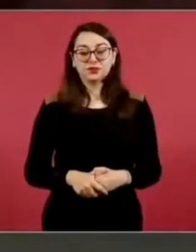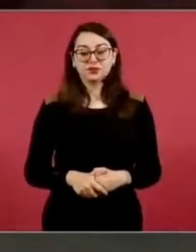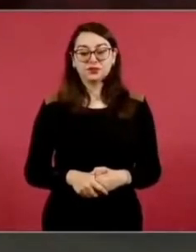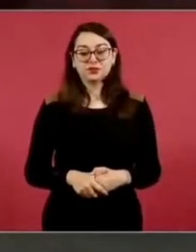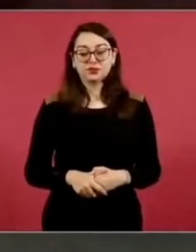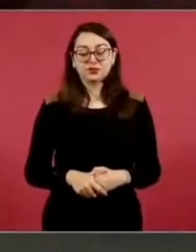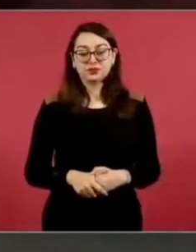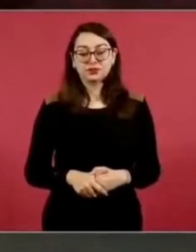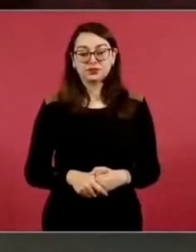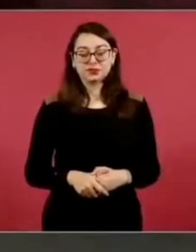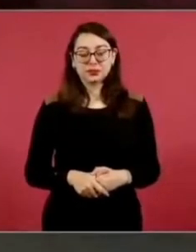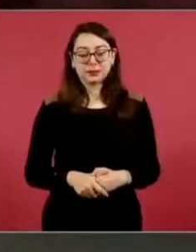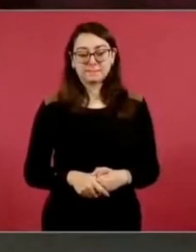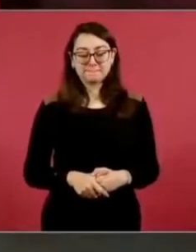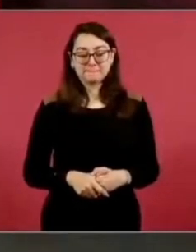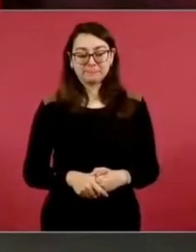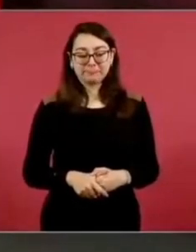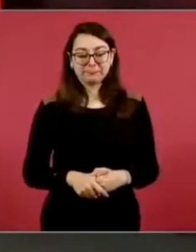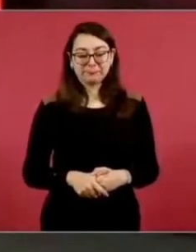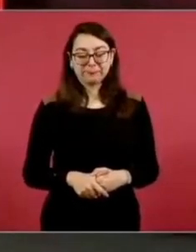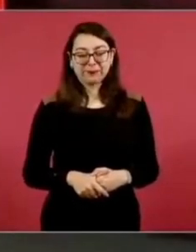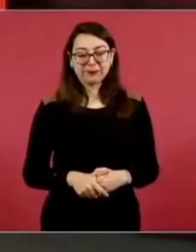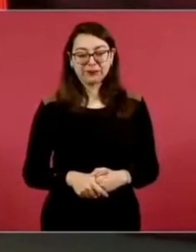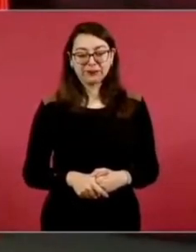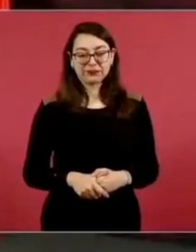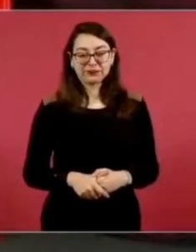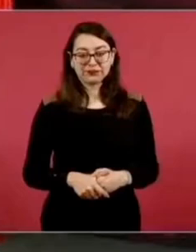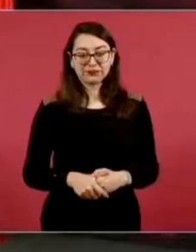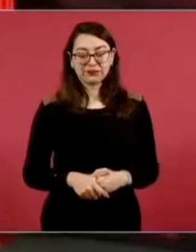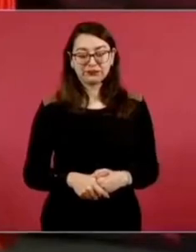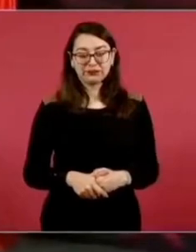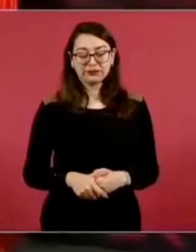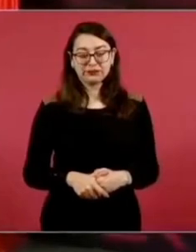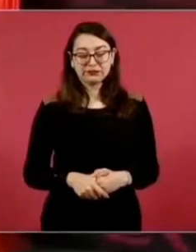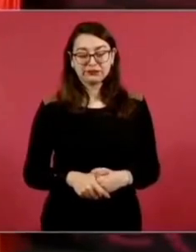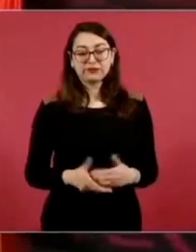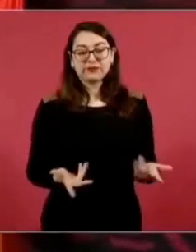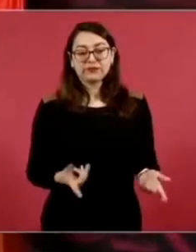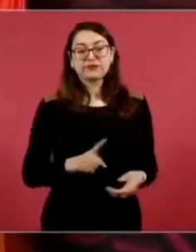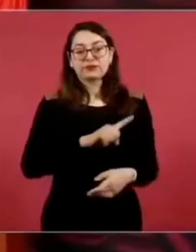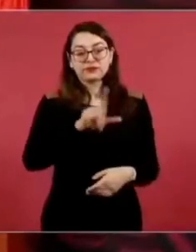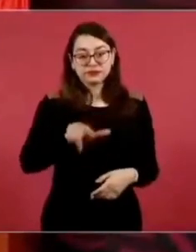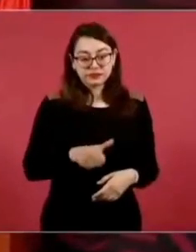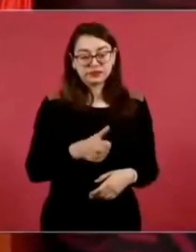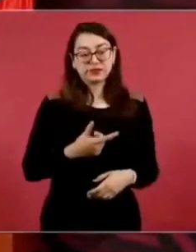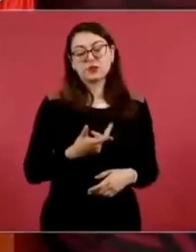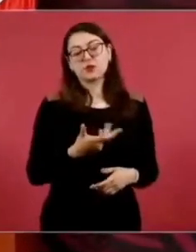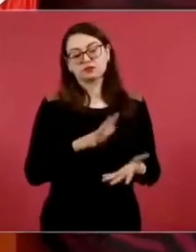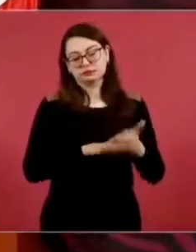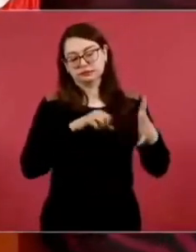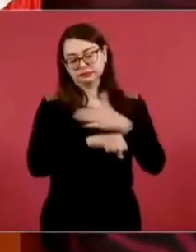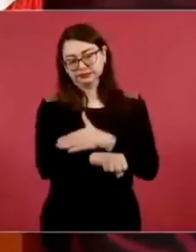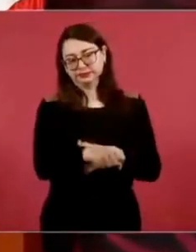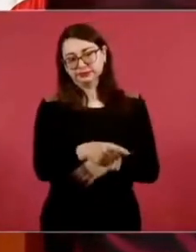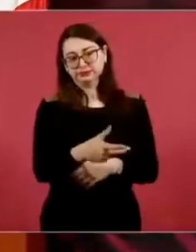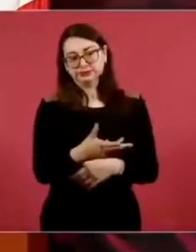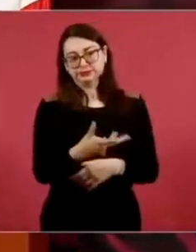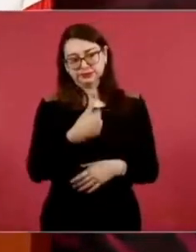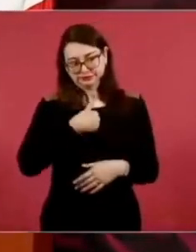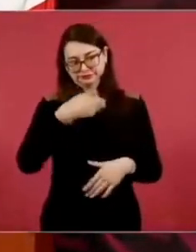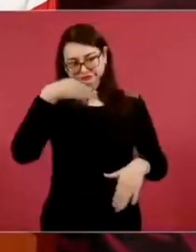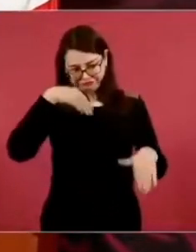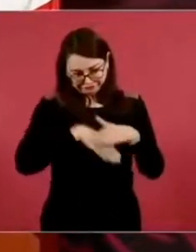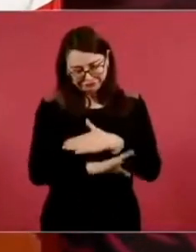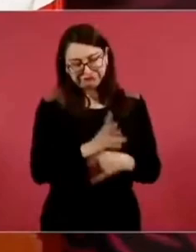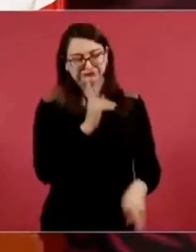Y cuando estamos en la cárcel, estamos platicando y me cuenta a mí